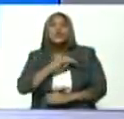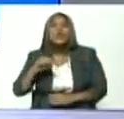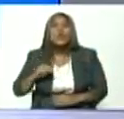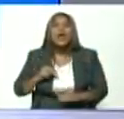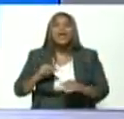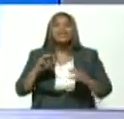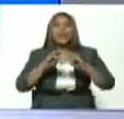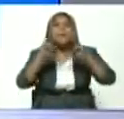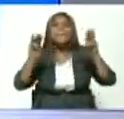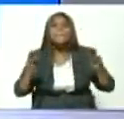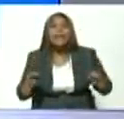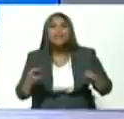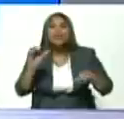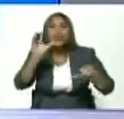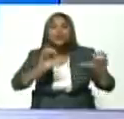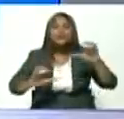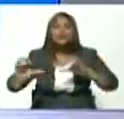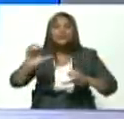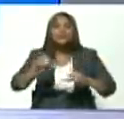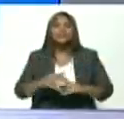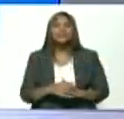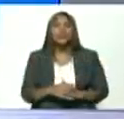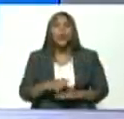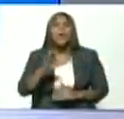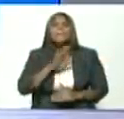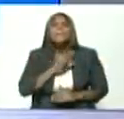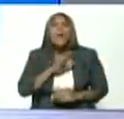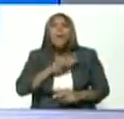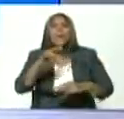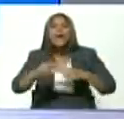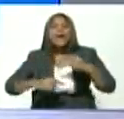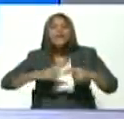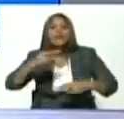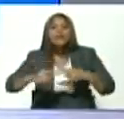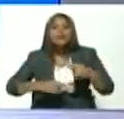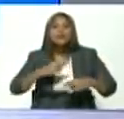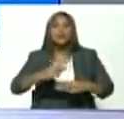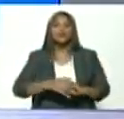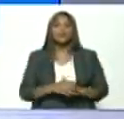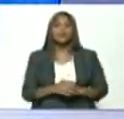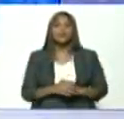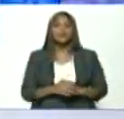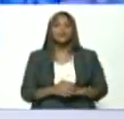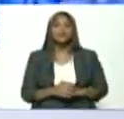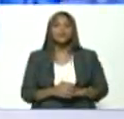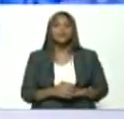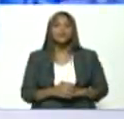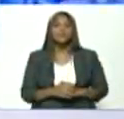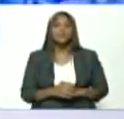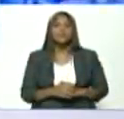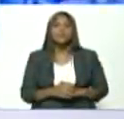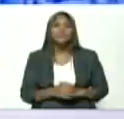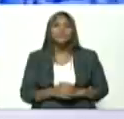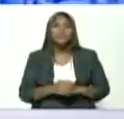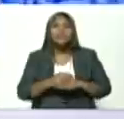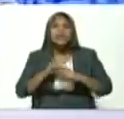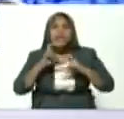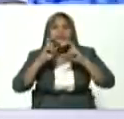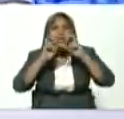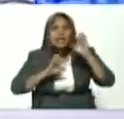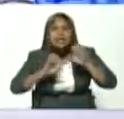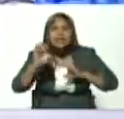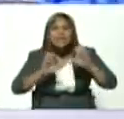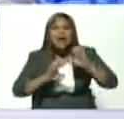científico revolucionario estudiar las